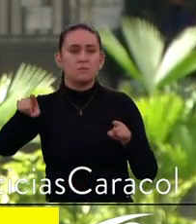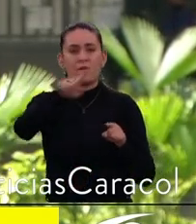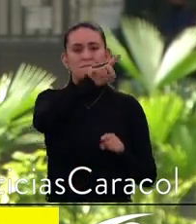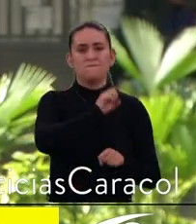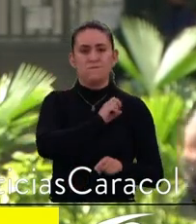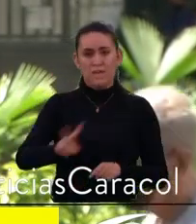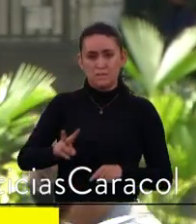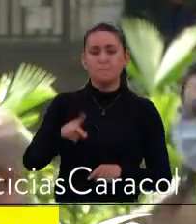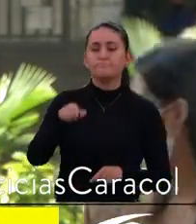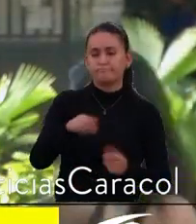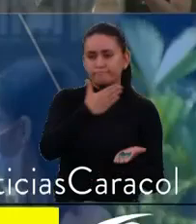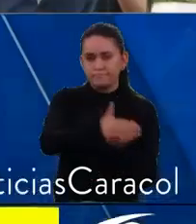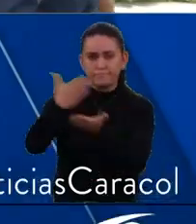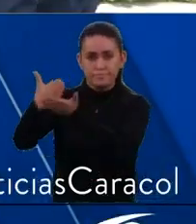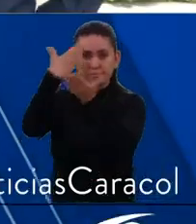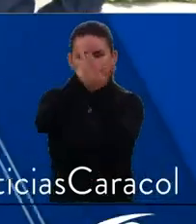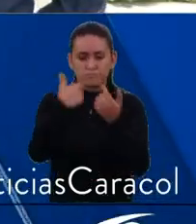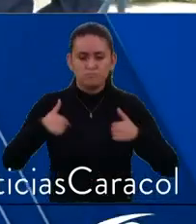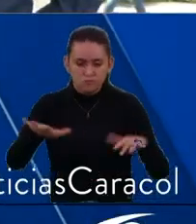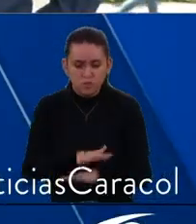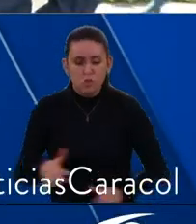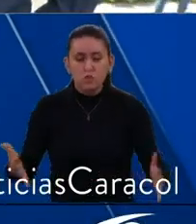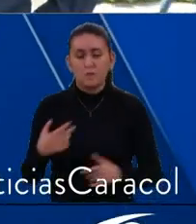Valle del Cauca. En Pereira y en el eje cafetero, Freddy Gómez, Noticias Caracol.